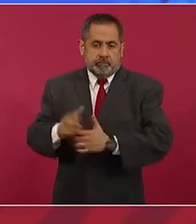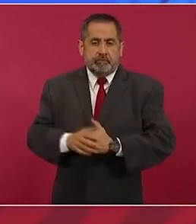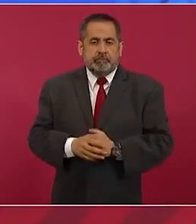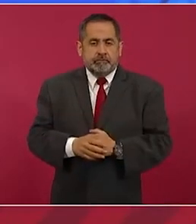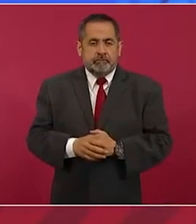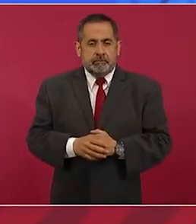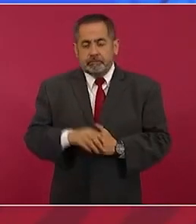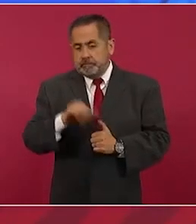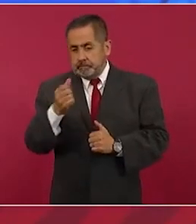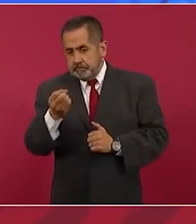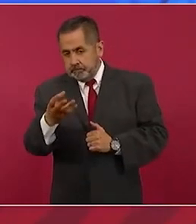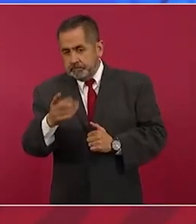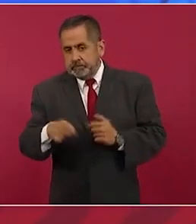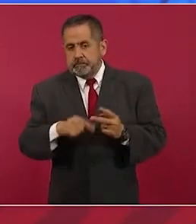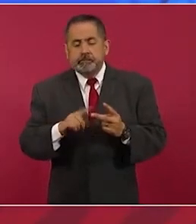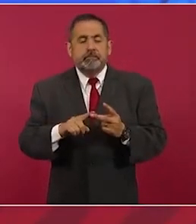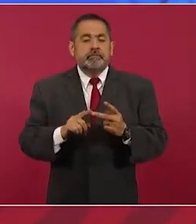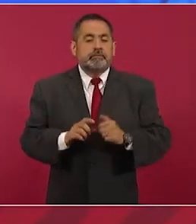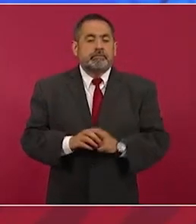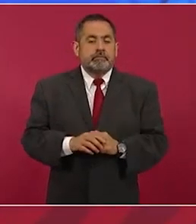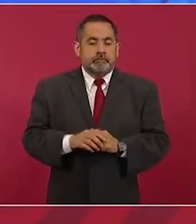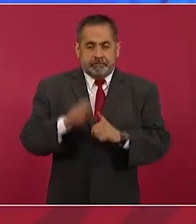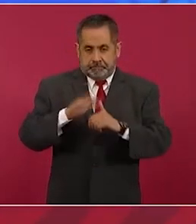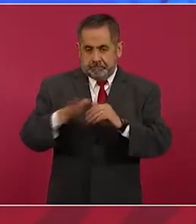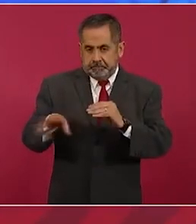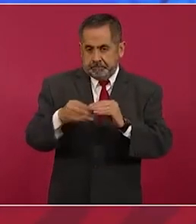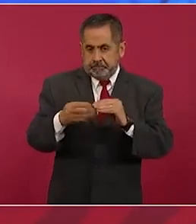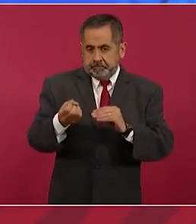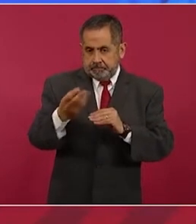Otro dato adicional,